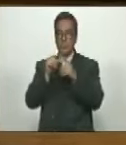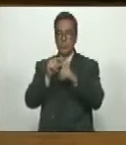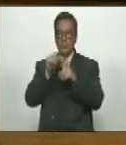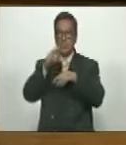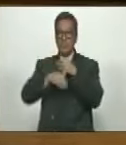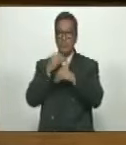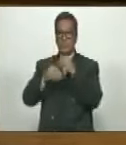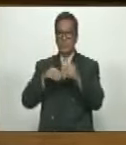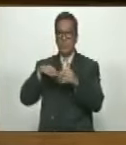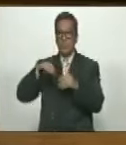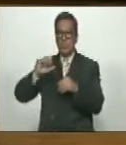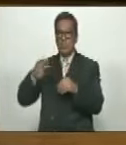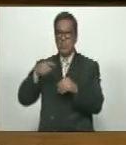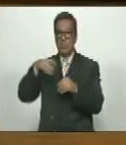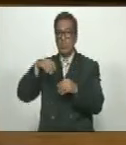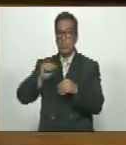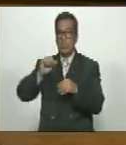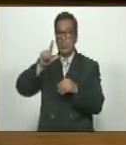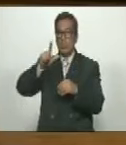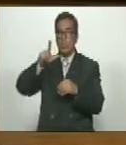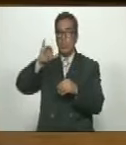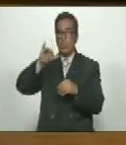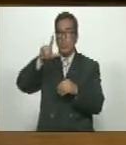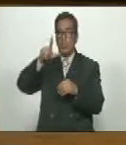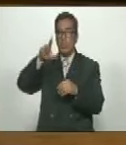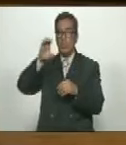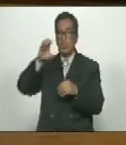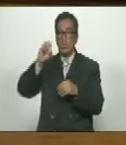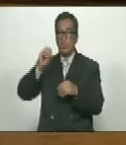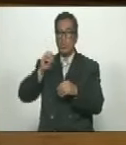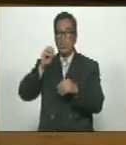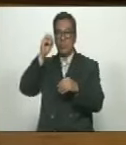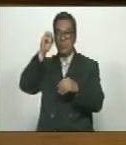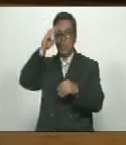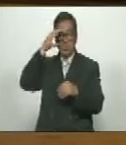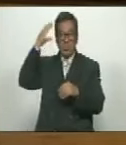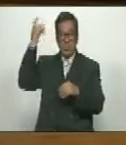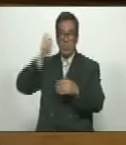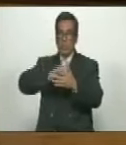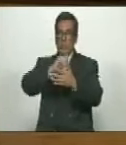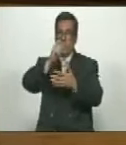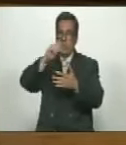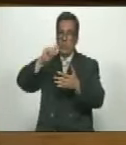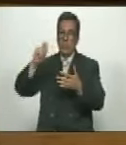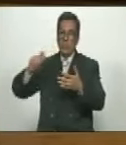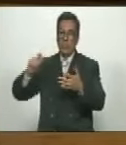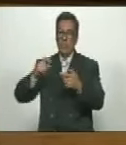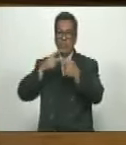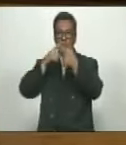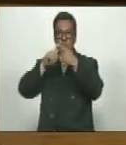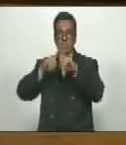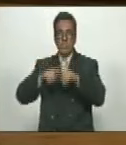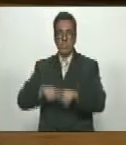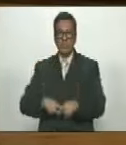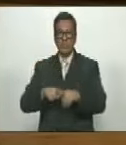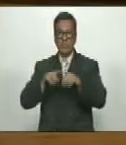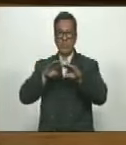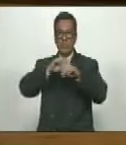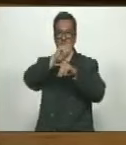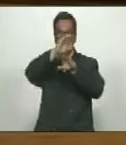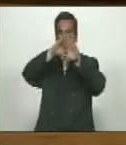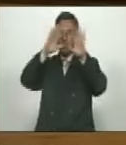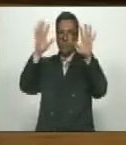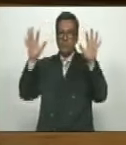atribuida a Galileo Galilei que señala que Dios escribe con el lenguaje de los números el universo